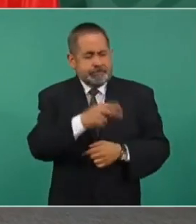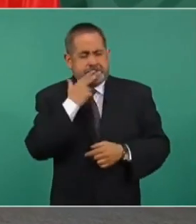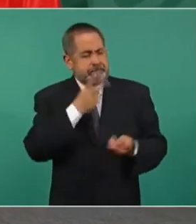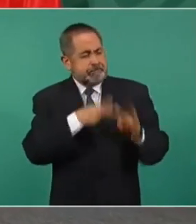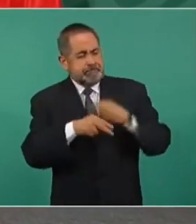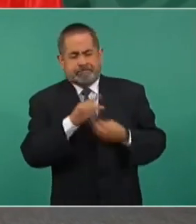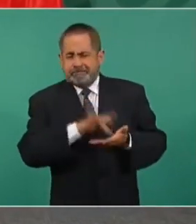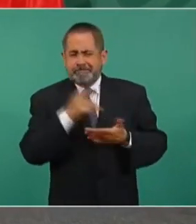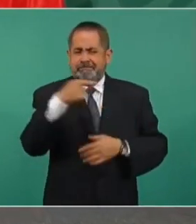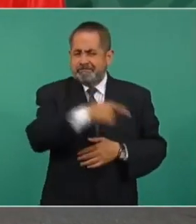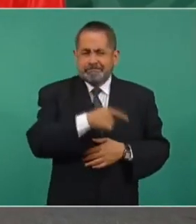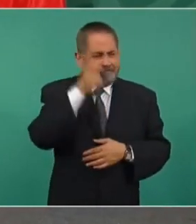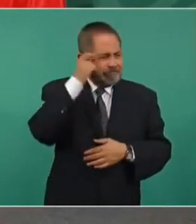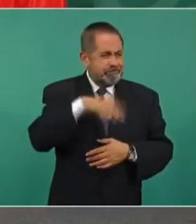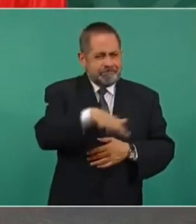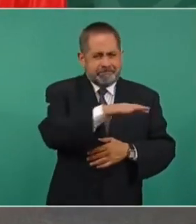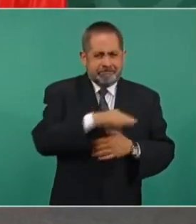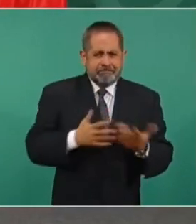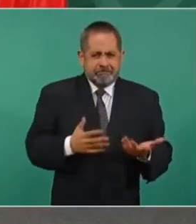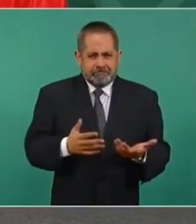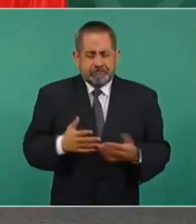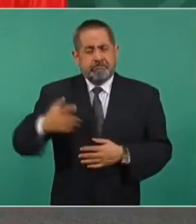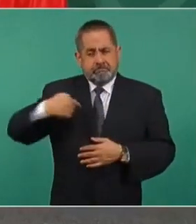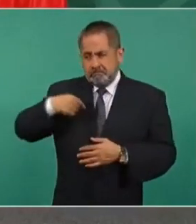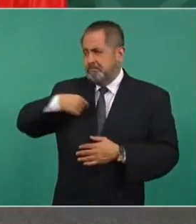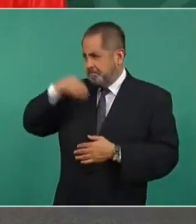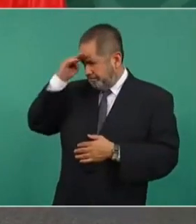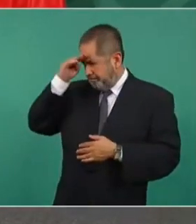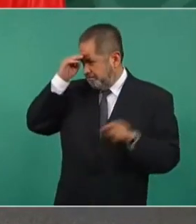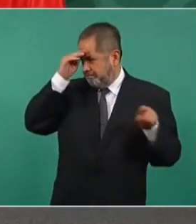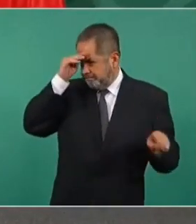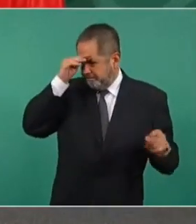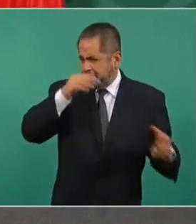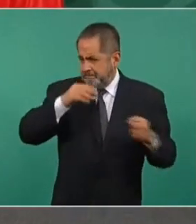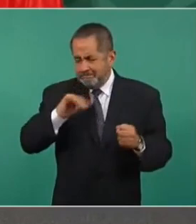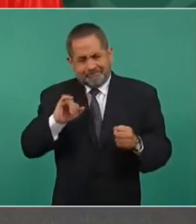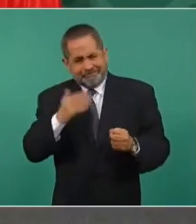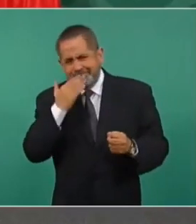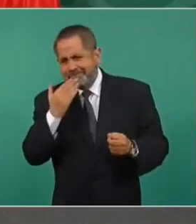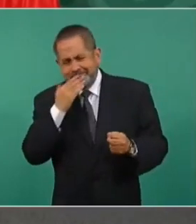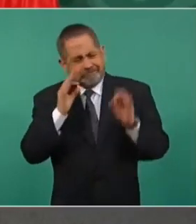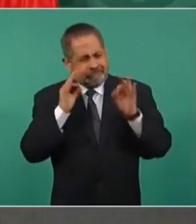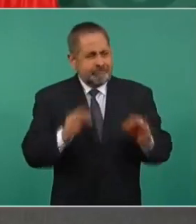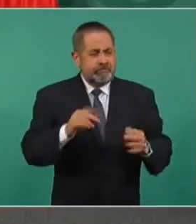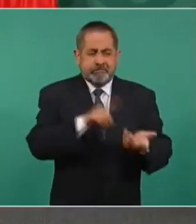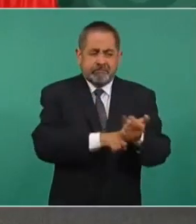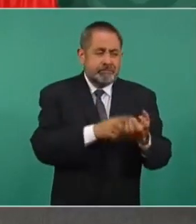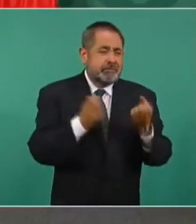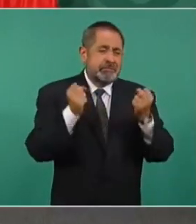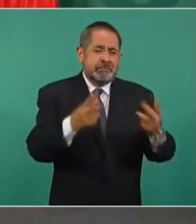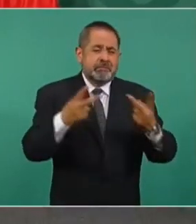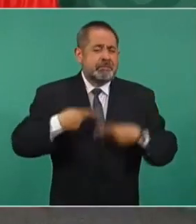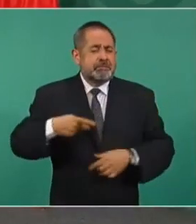no considerar Guerrero? Mucha pobreza